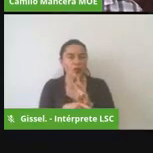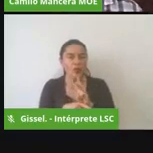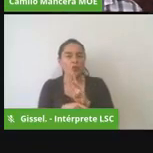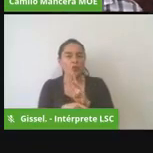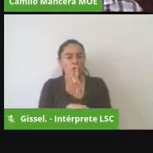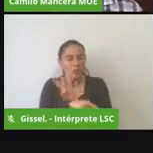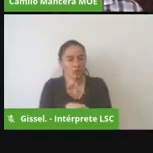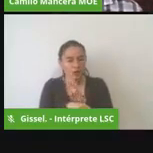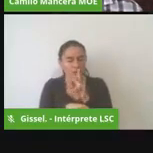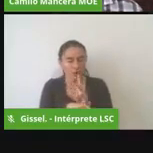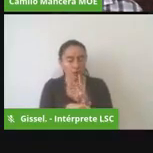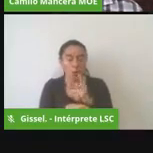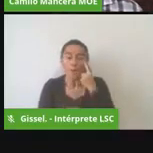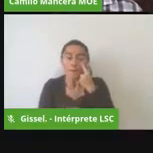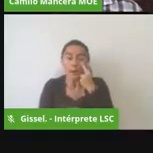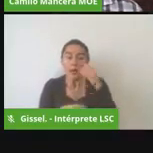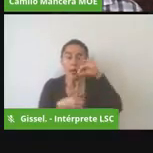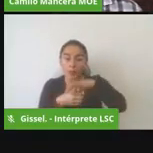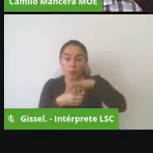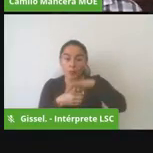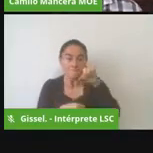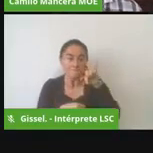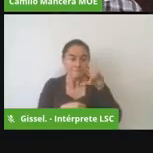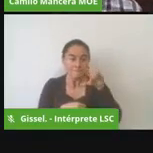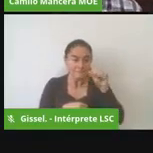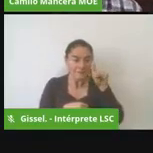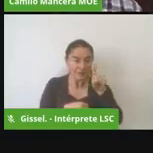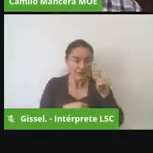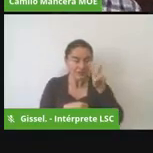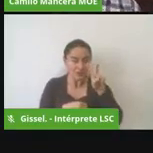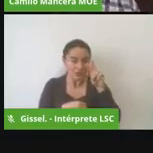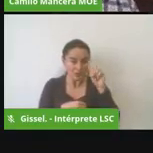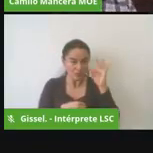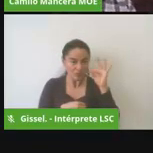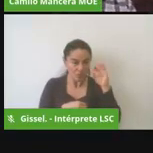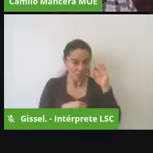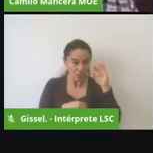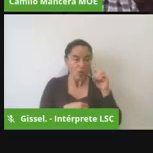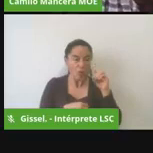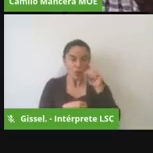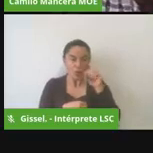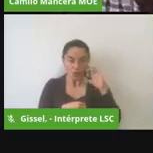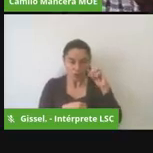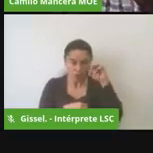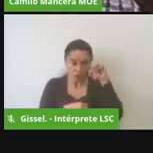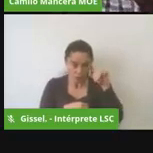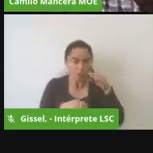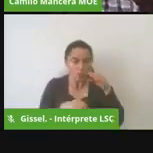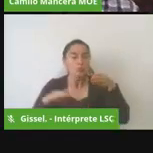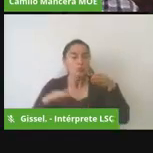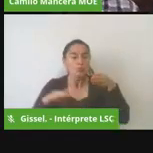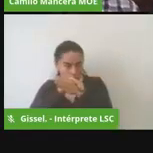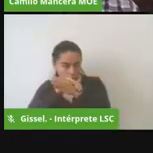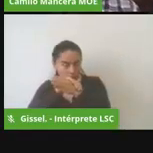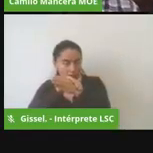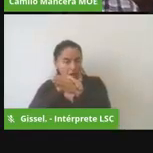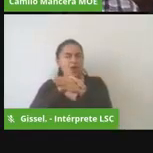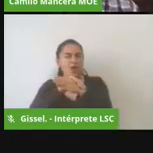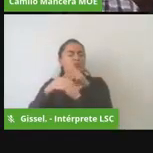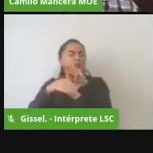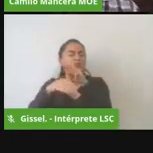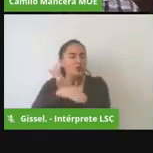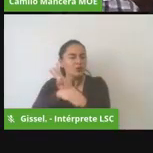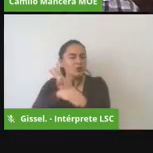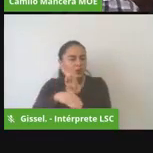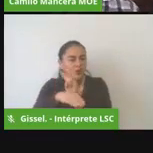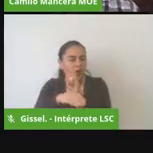.com ustedes pueden ingresar a la página al formulario donde pueden